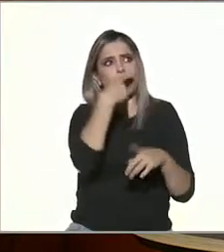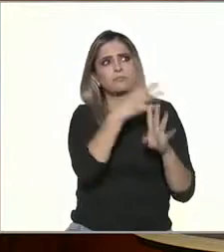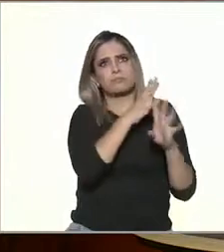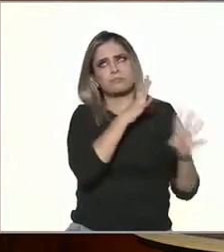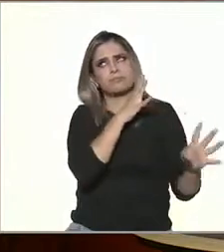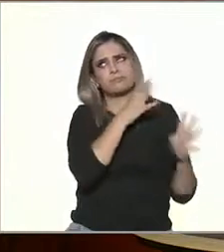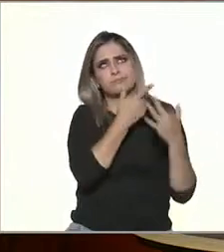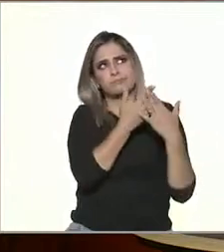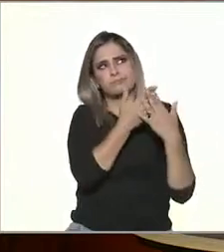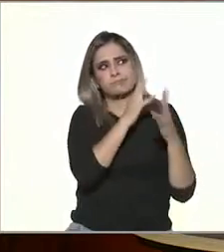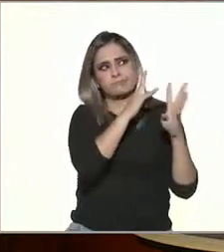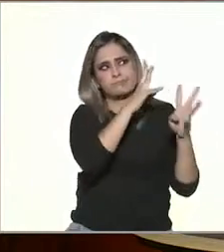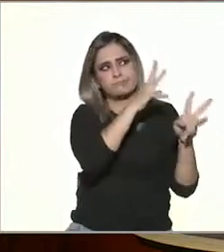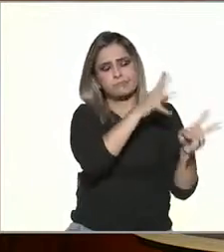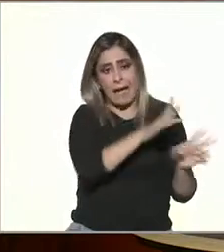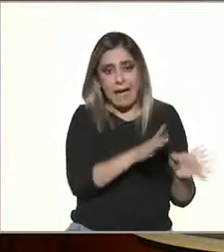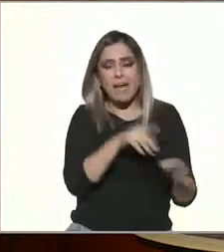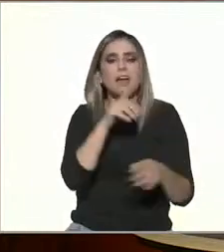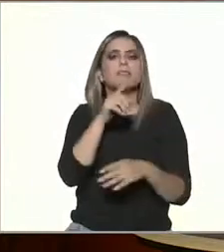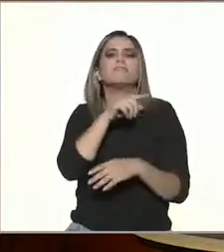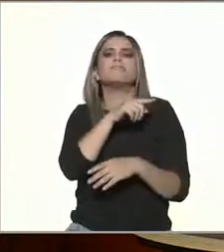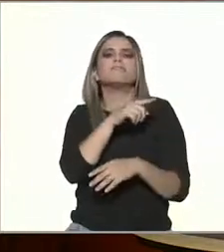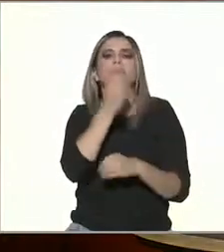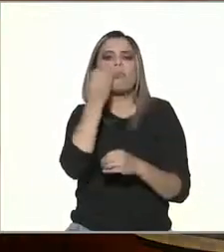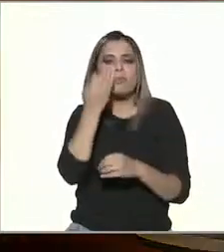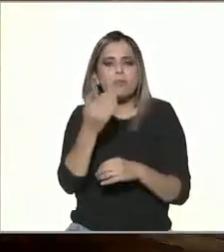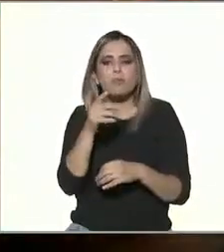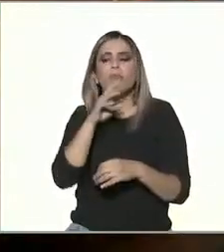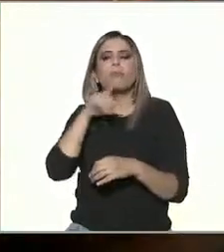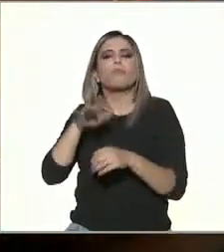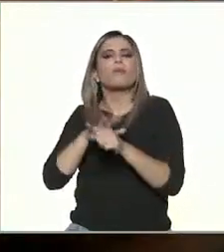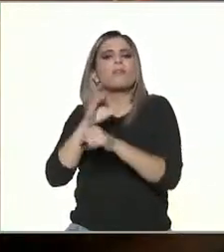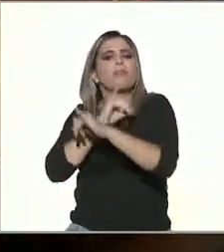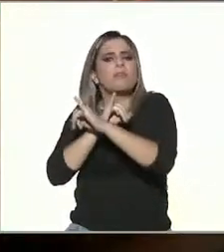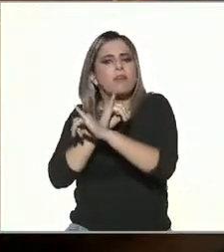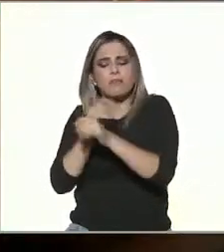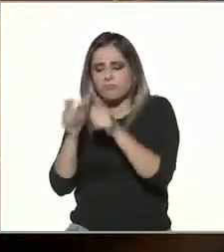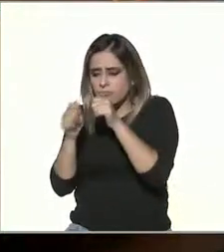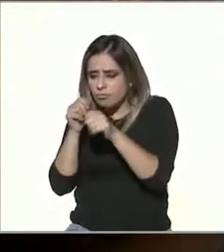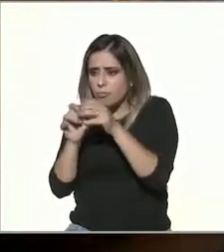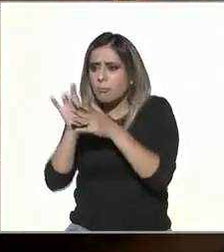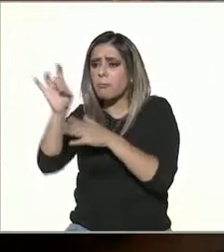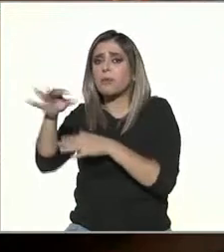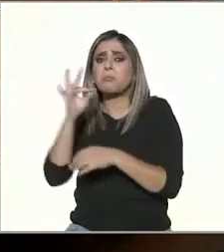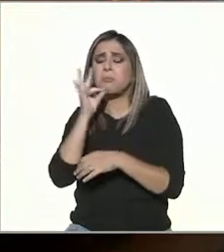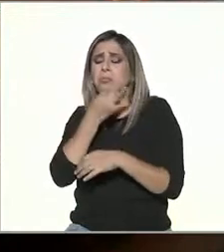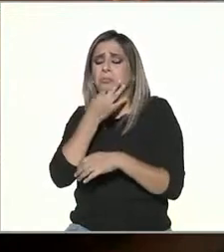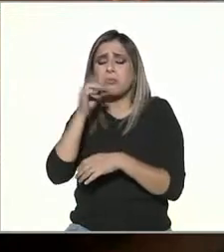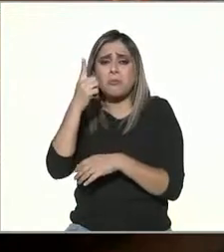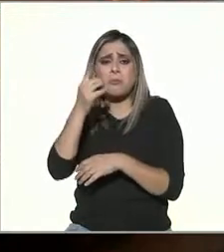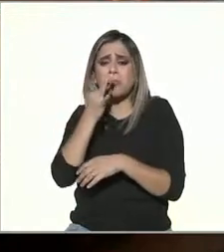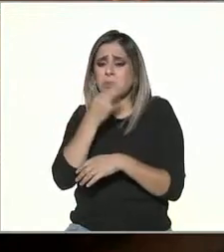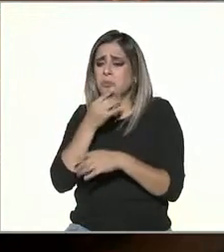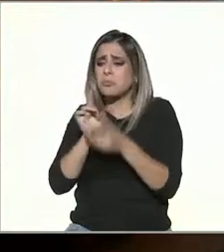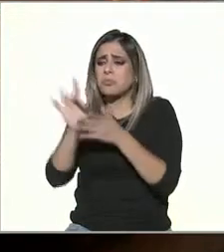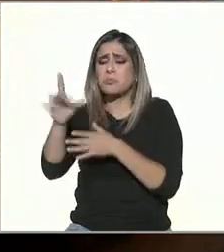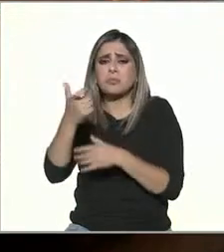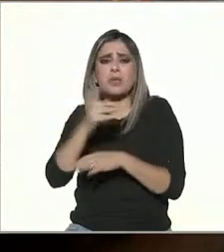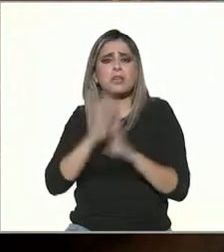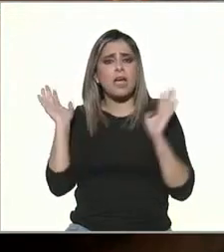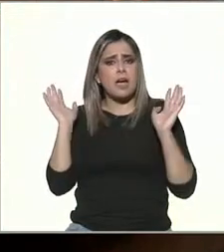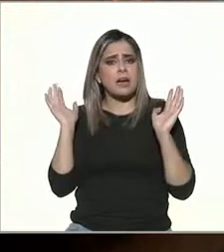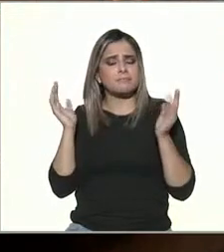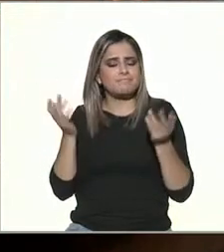simple clic podemos satelizar ¿cuántos de nosotros también nos percatamos en el sentido de que a veces no podíamos salir y digamos